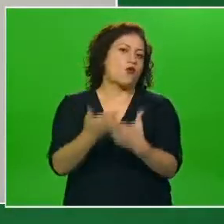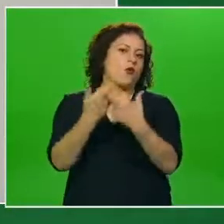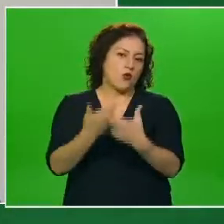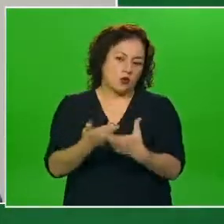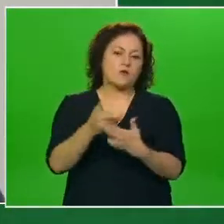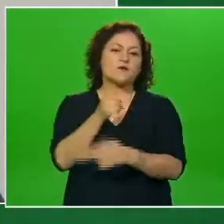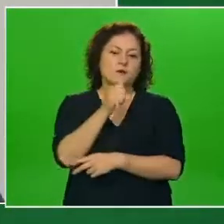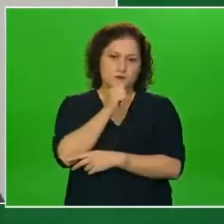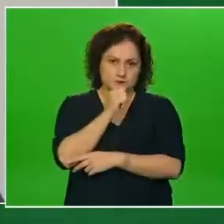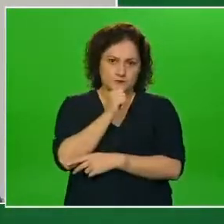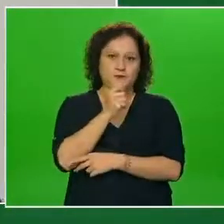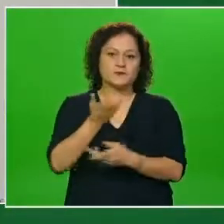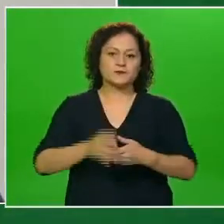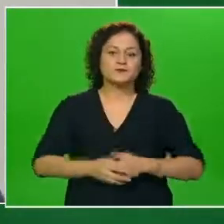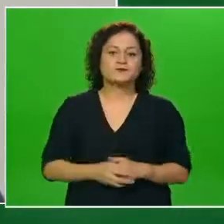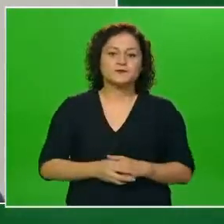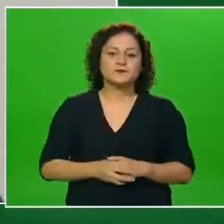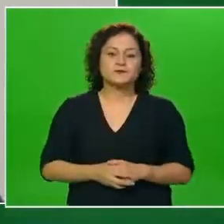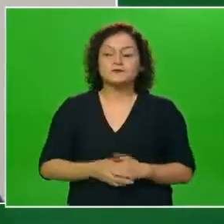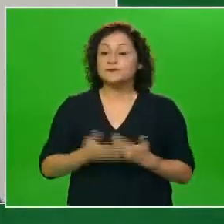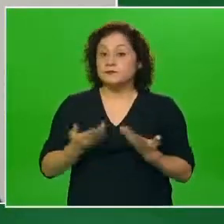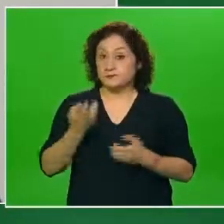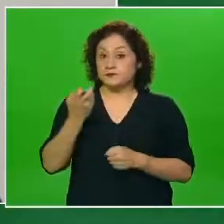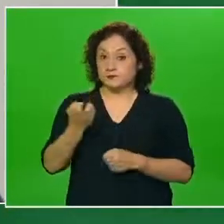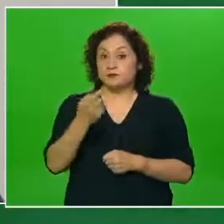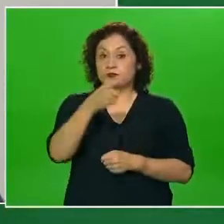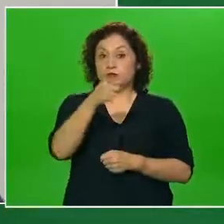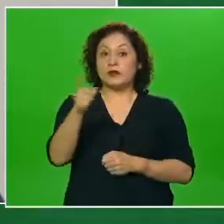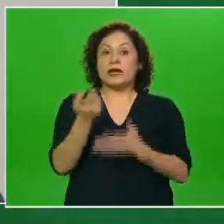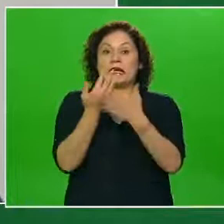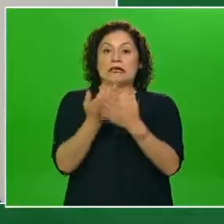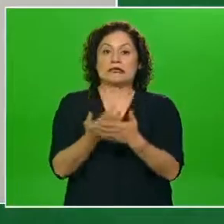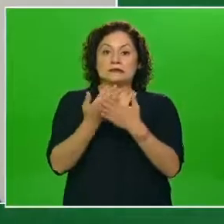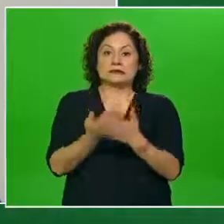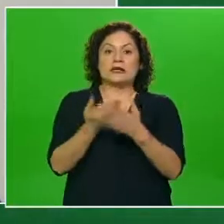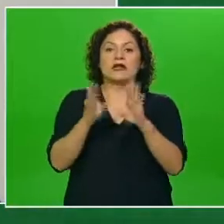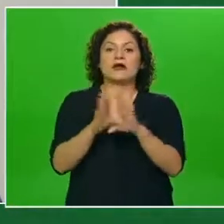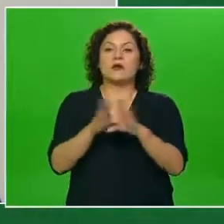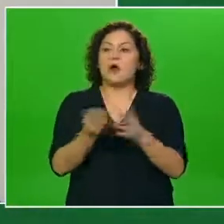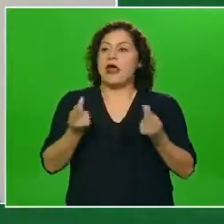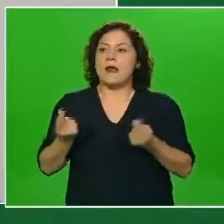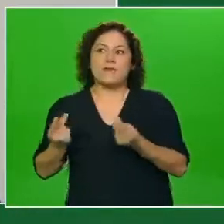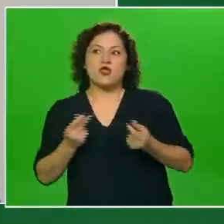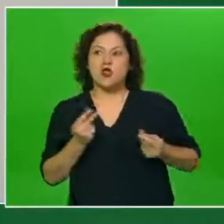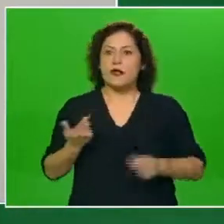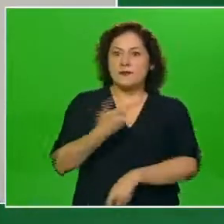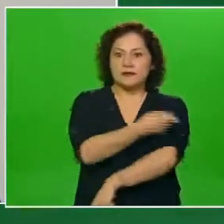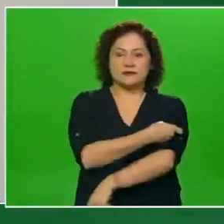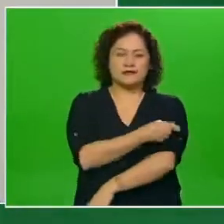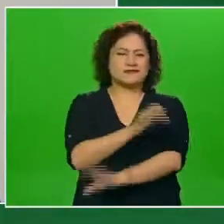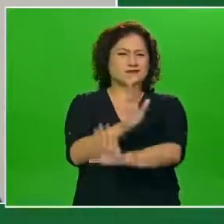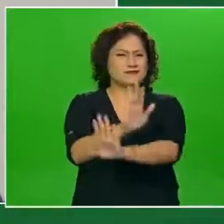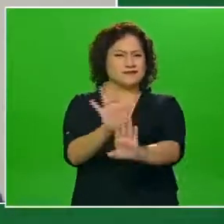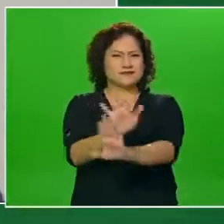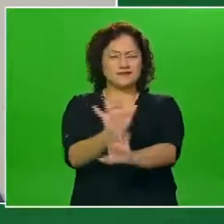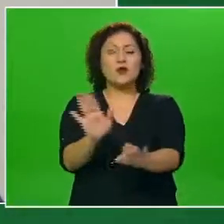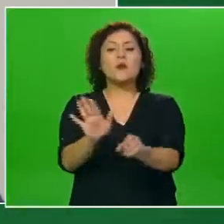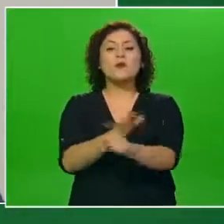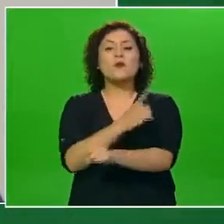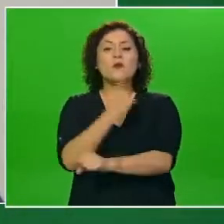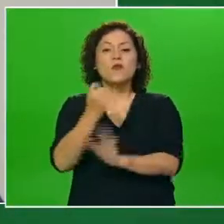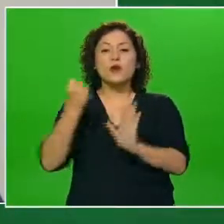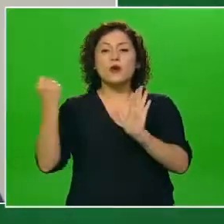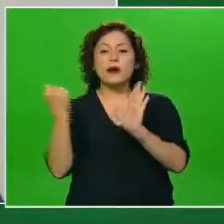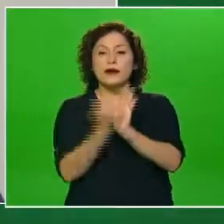segunda dosis se aplique. Porque es importante esperar y no adelantar la aplicación porque la información técnica que emite